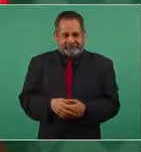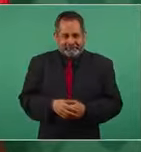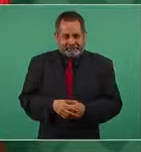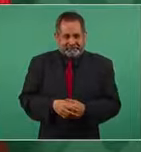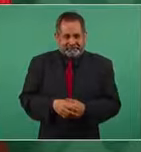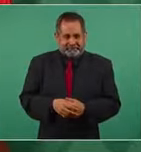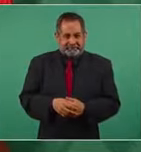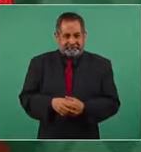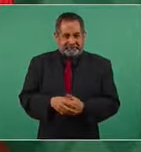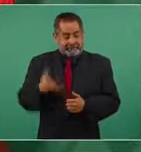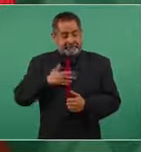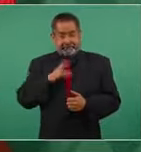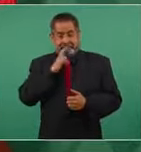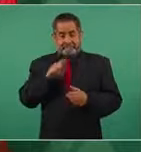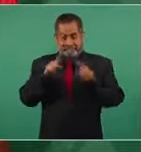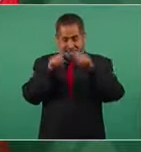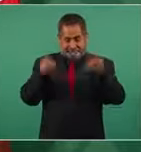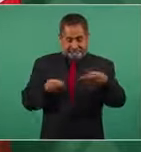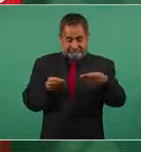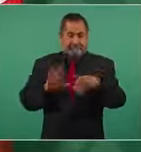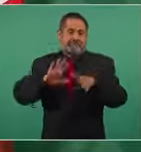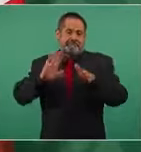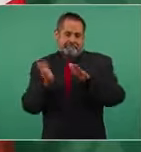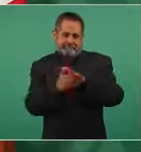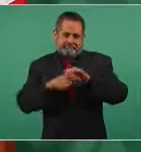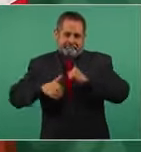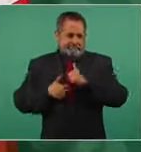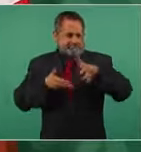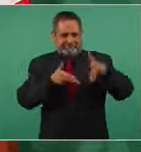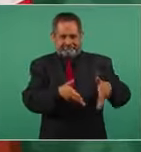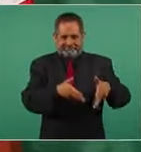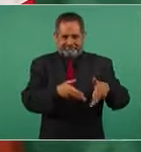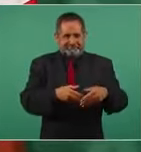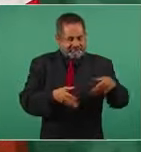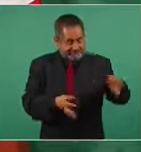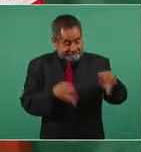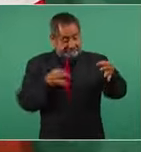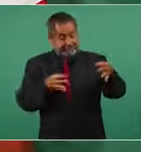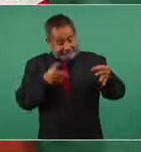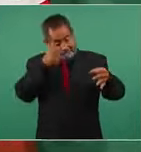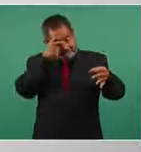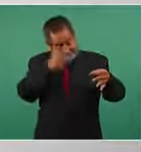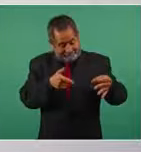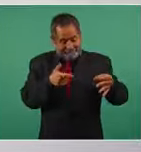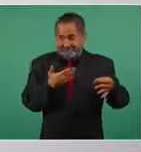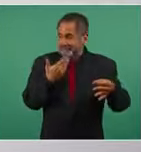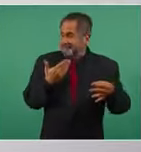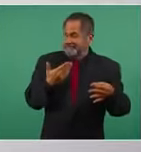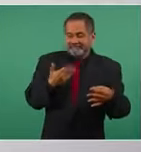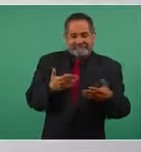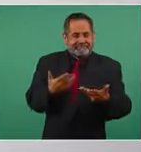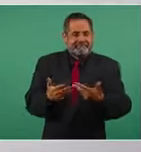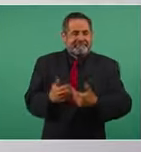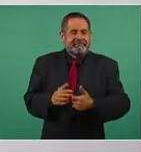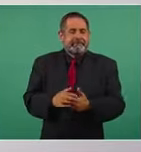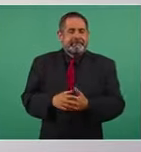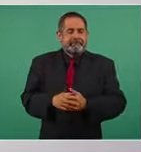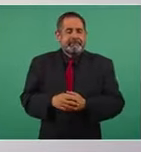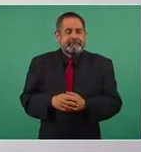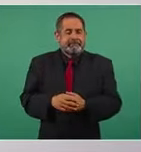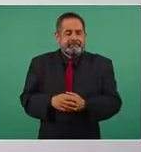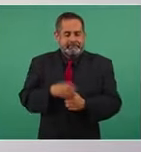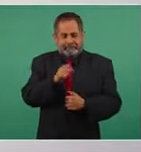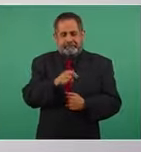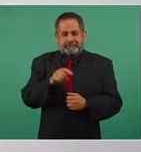tengo el reporte porque eso está en el archivo de